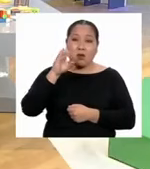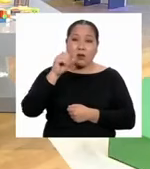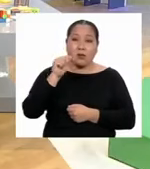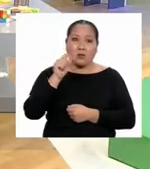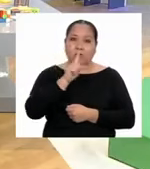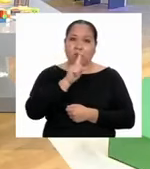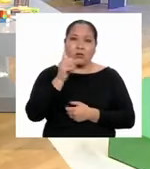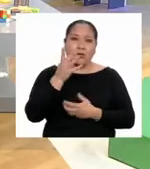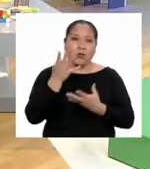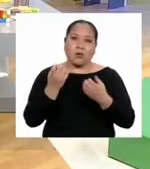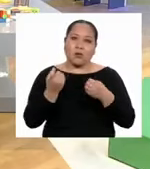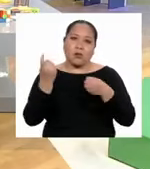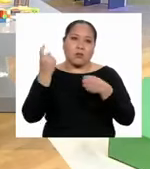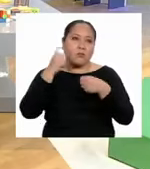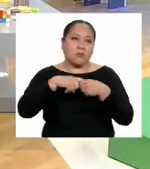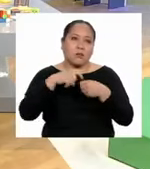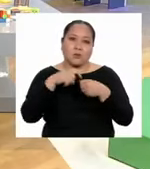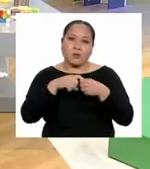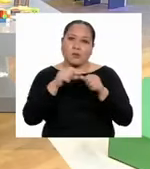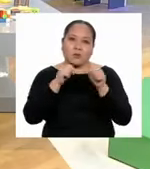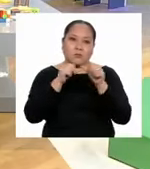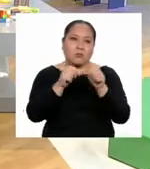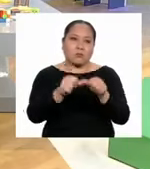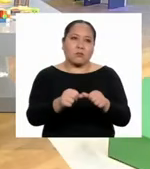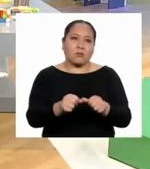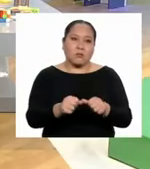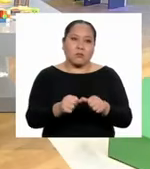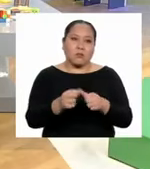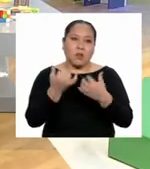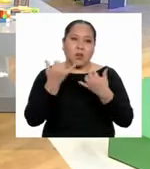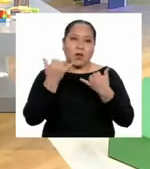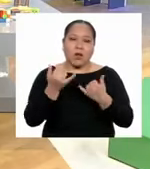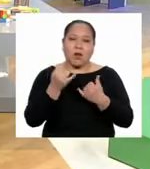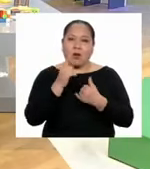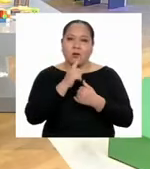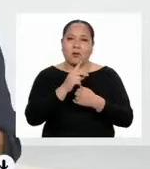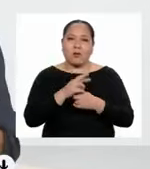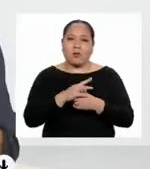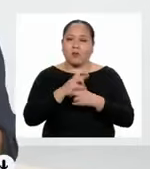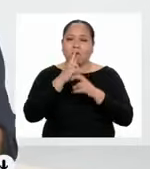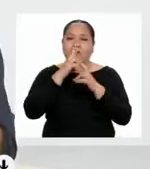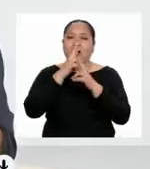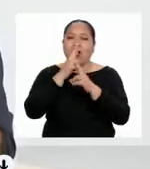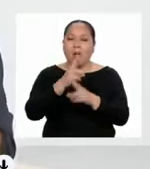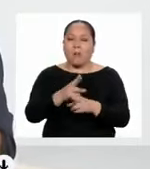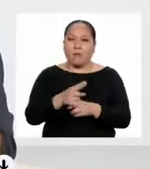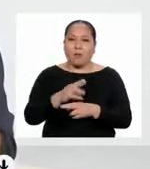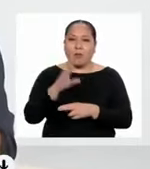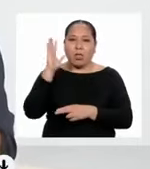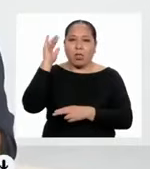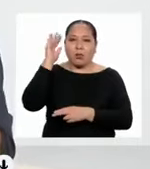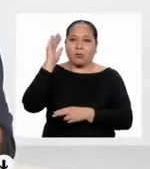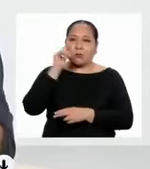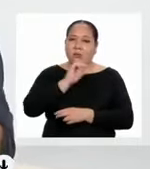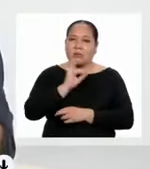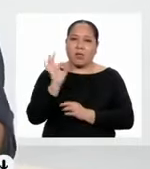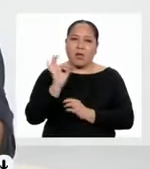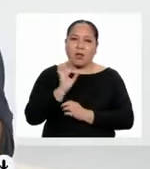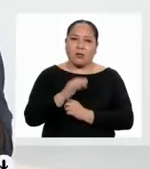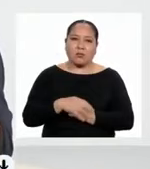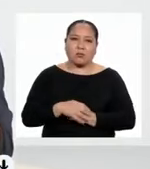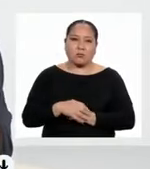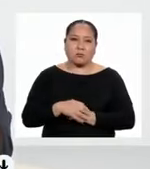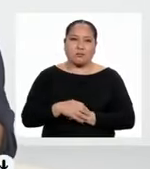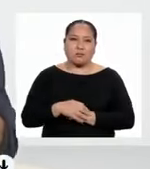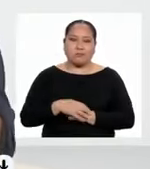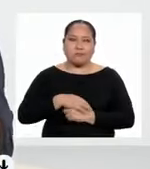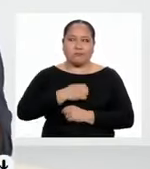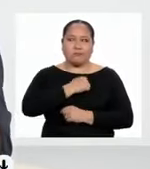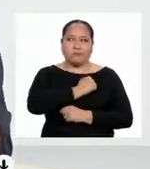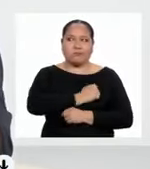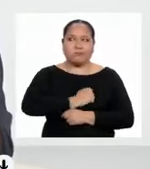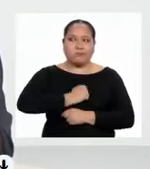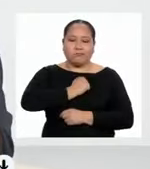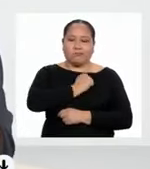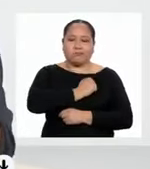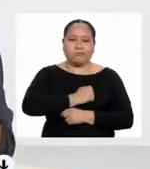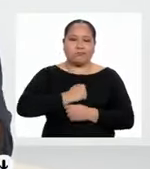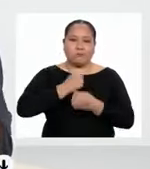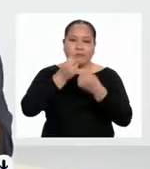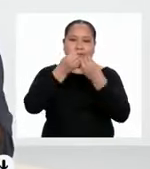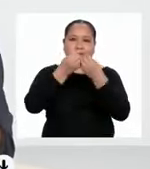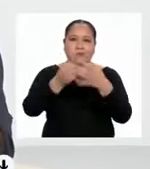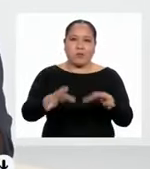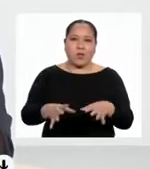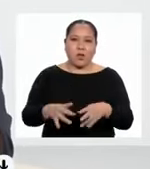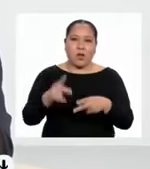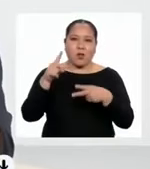quieren seguir participando. Ahora apenas responden el saludo. ¡Qué lástima! Se lo pierden los vecinos de tu barrio.